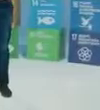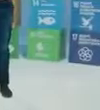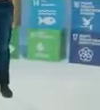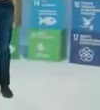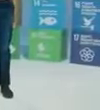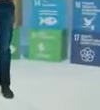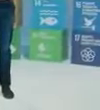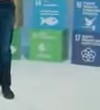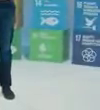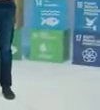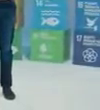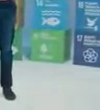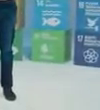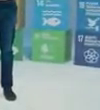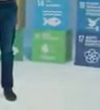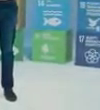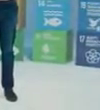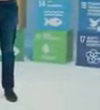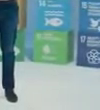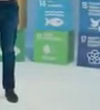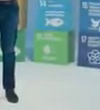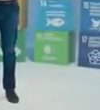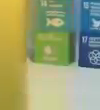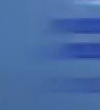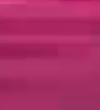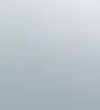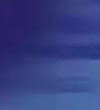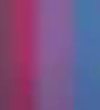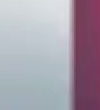por ver el video.